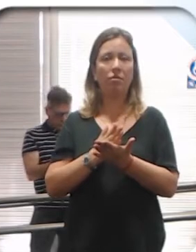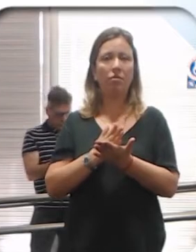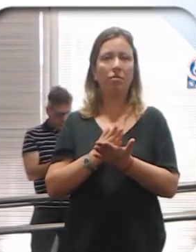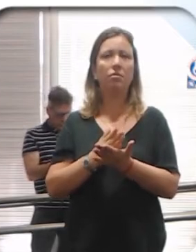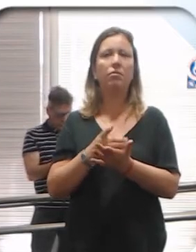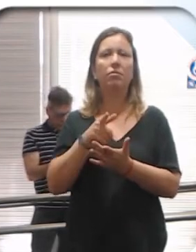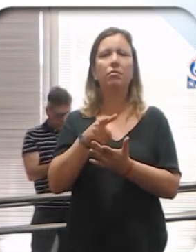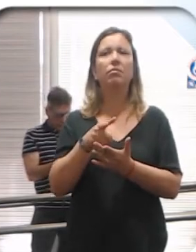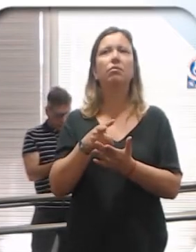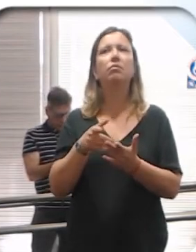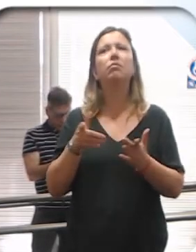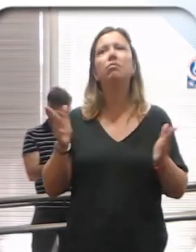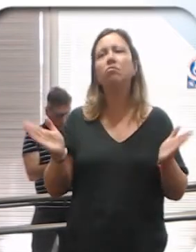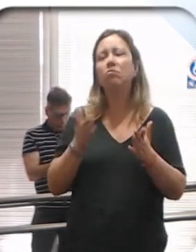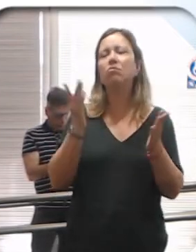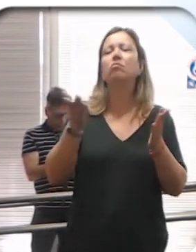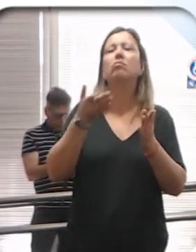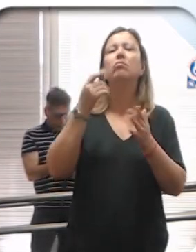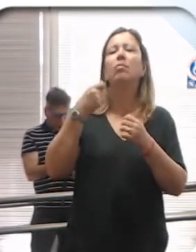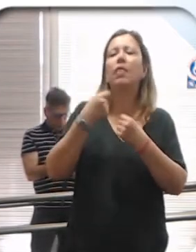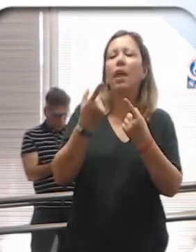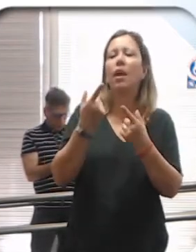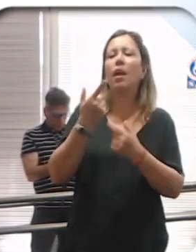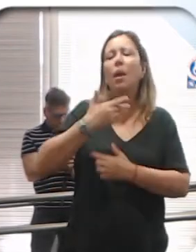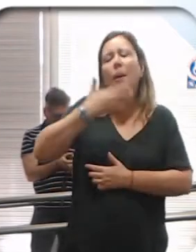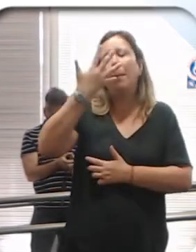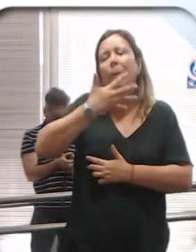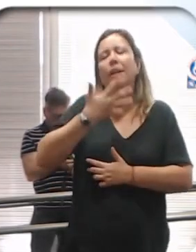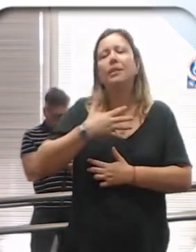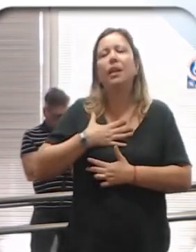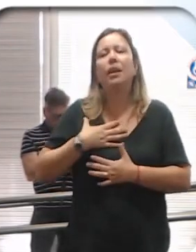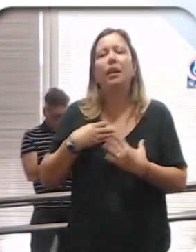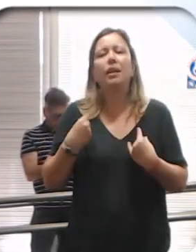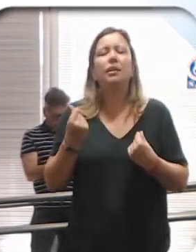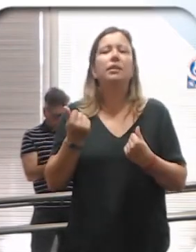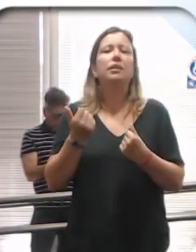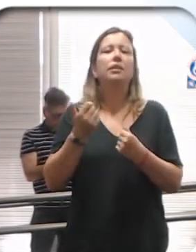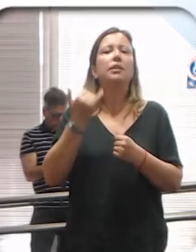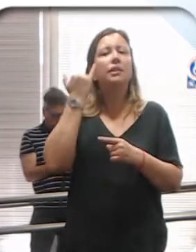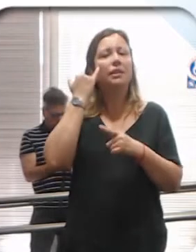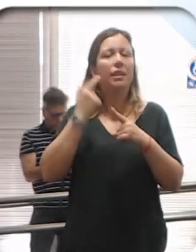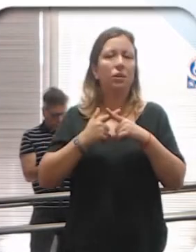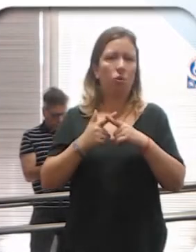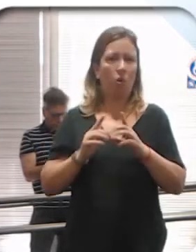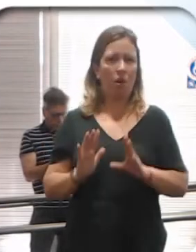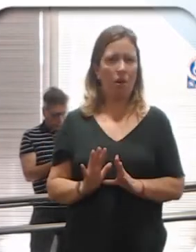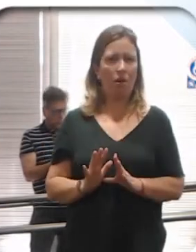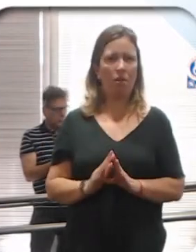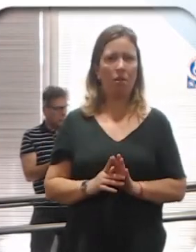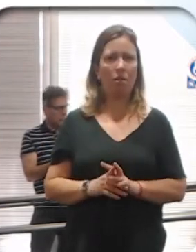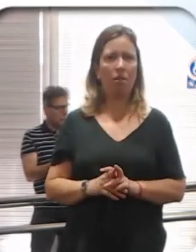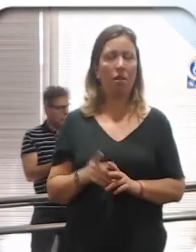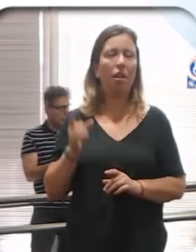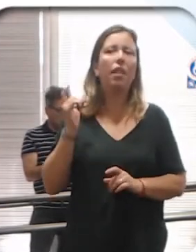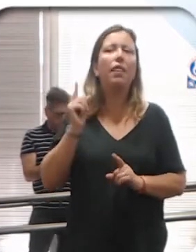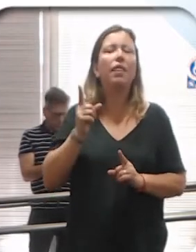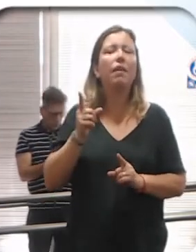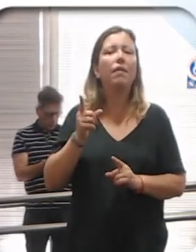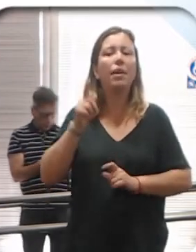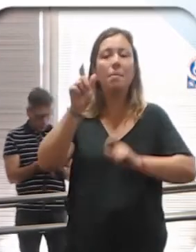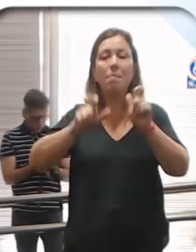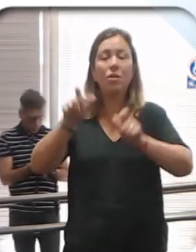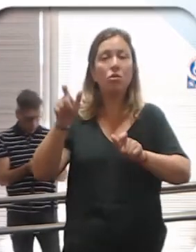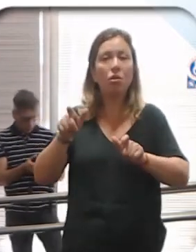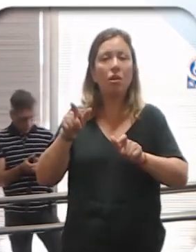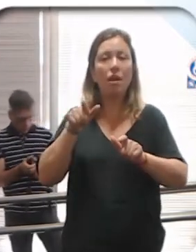insta a promover el placer sexual. Entonces, placer, tenemos que lograr que estas